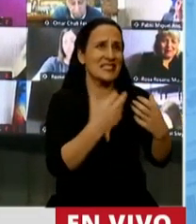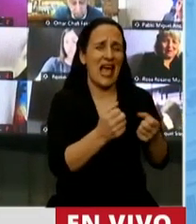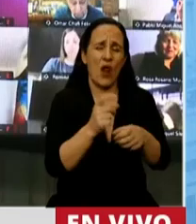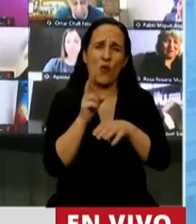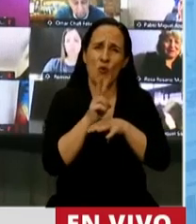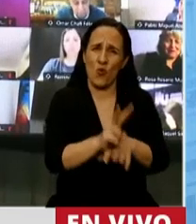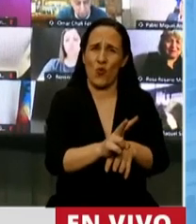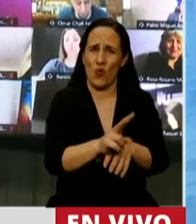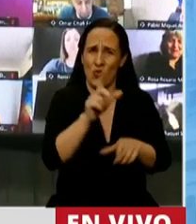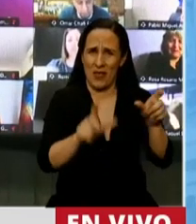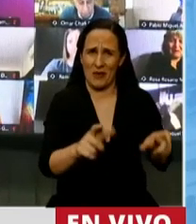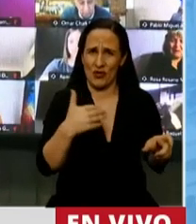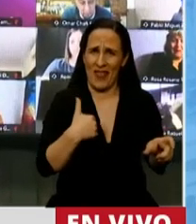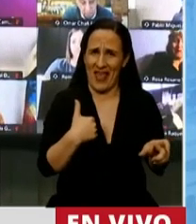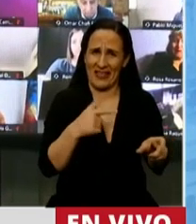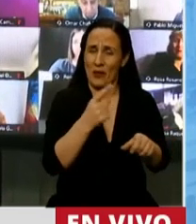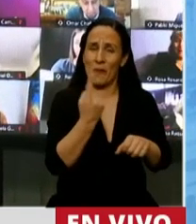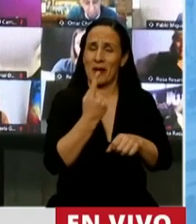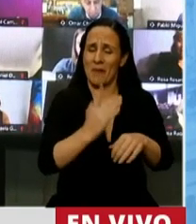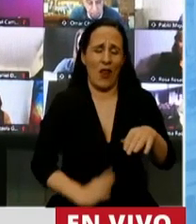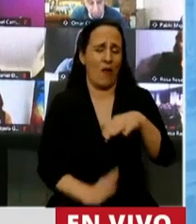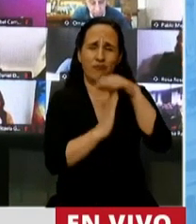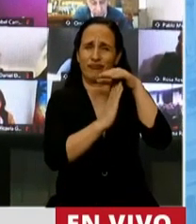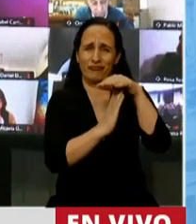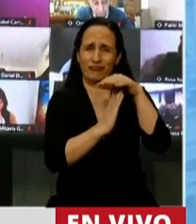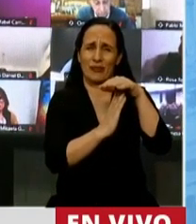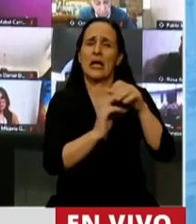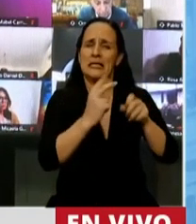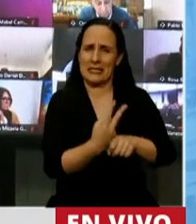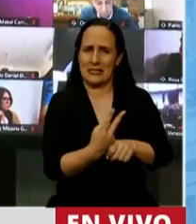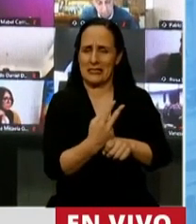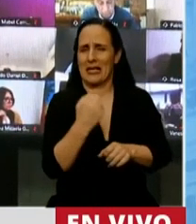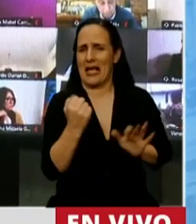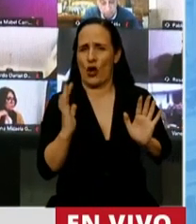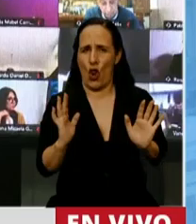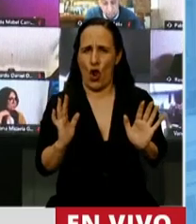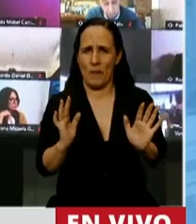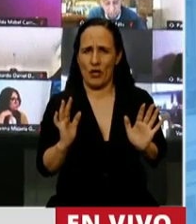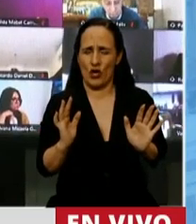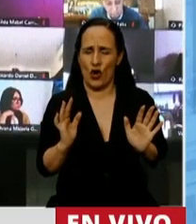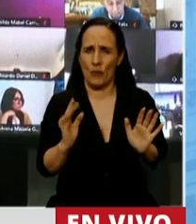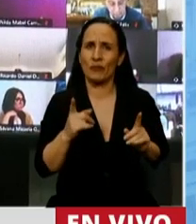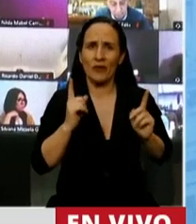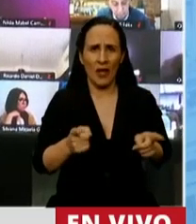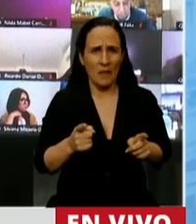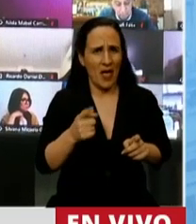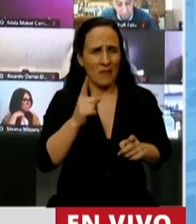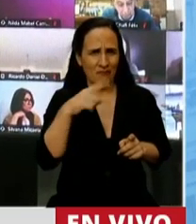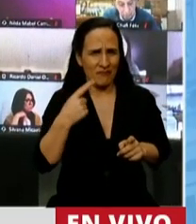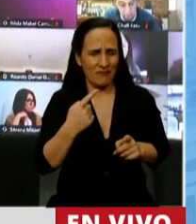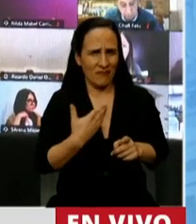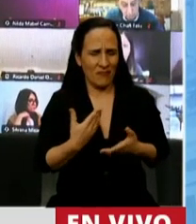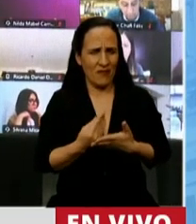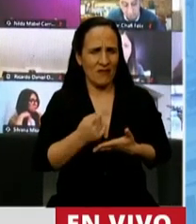nuestro querido presidente de todos los argentinos y argentinas, está piloteando una crisis mundial.